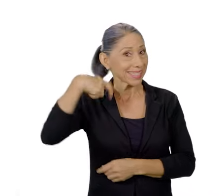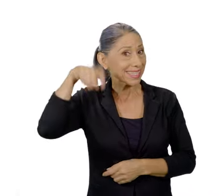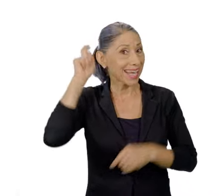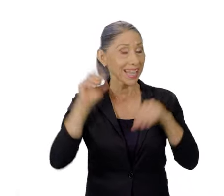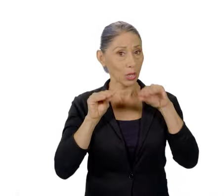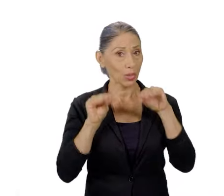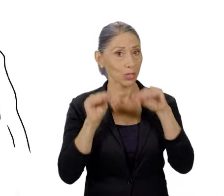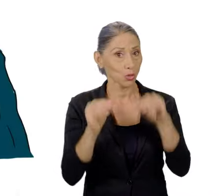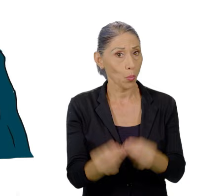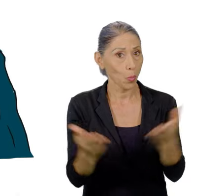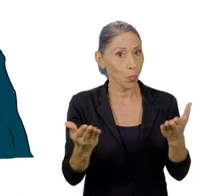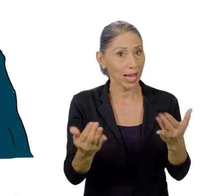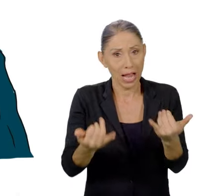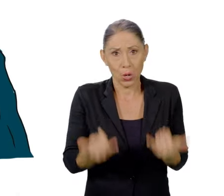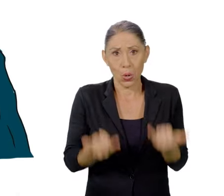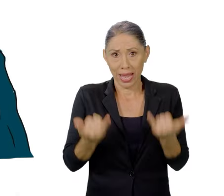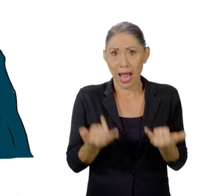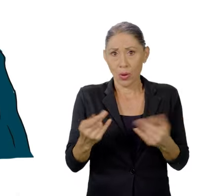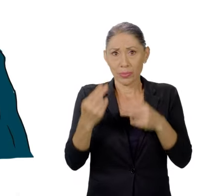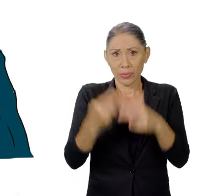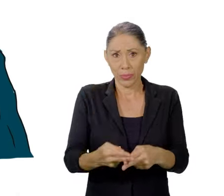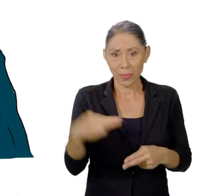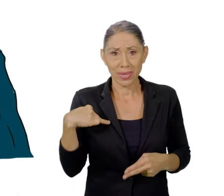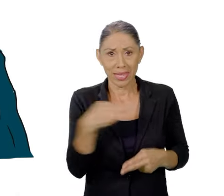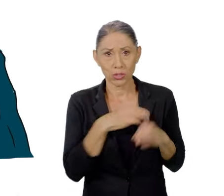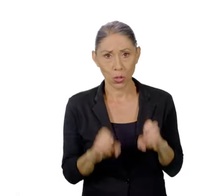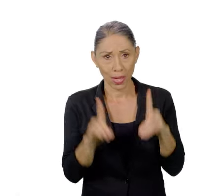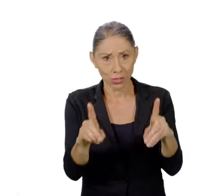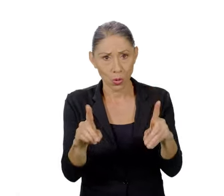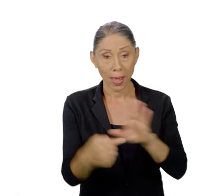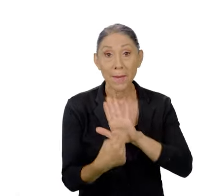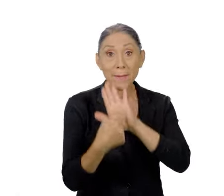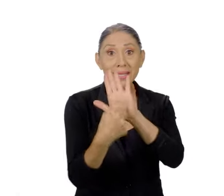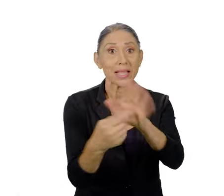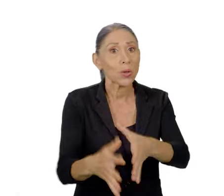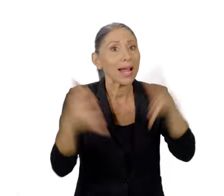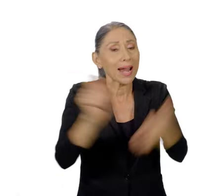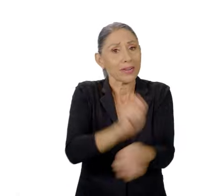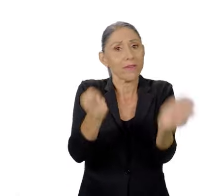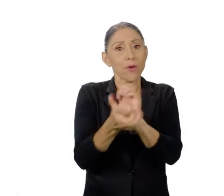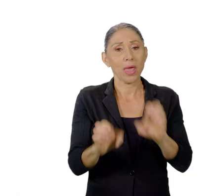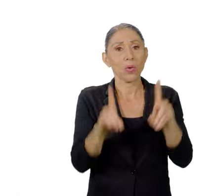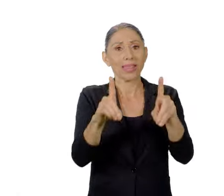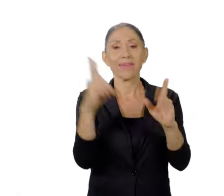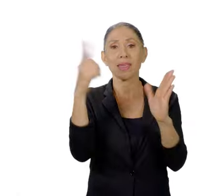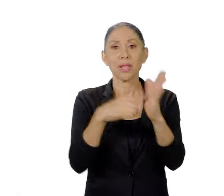secretario de Instrucción Pública, lo que hoy sería el ministro de Educación, presentó la Gran Reforma Educativa de